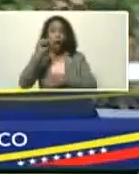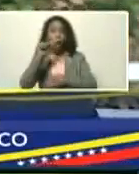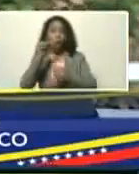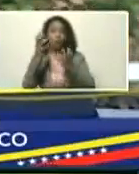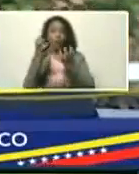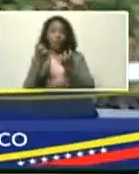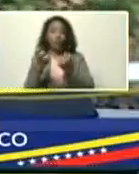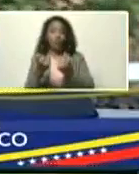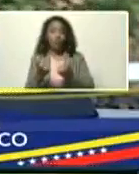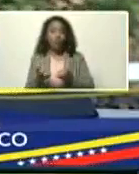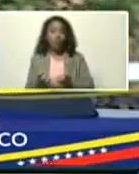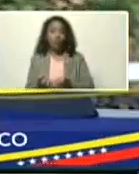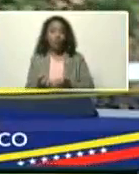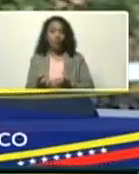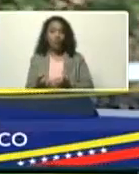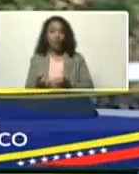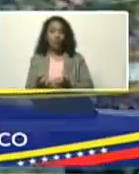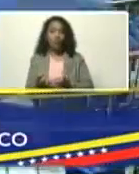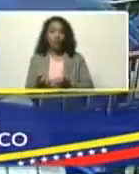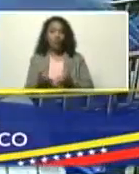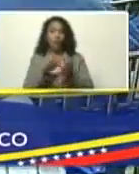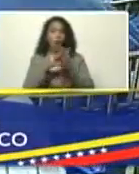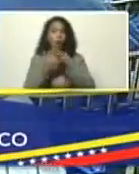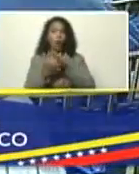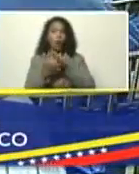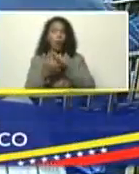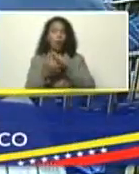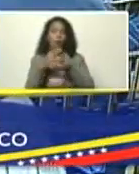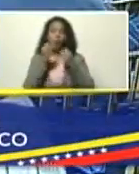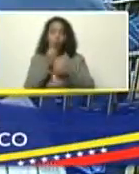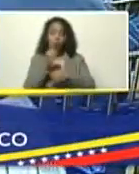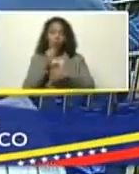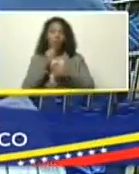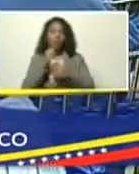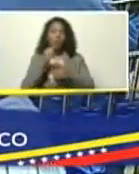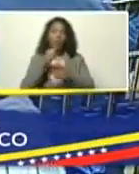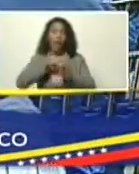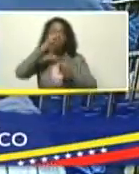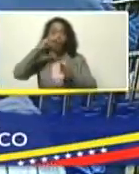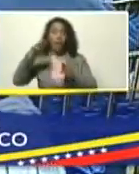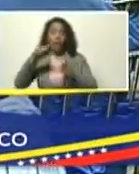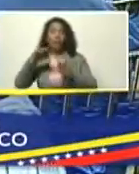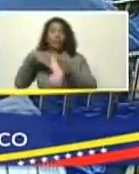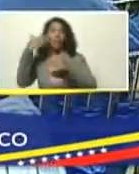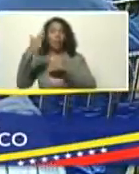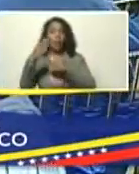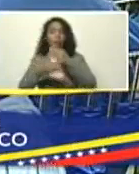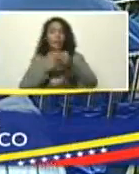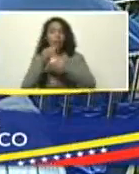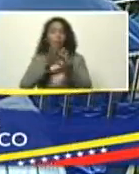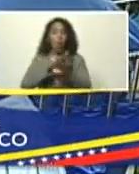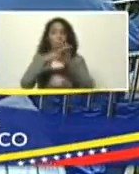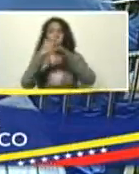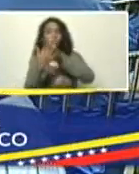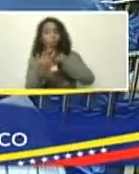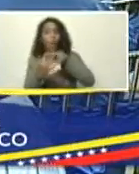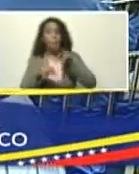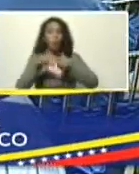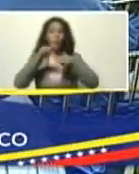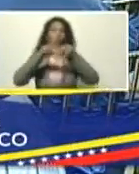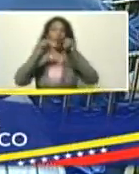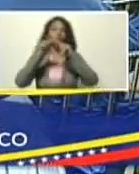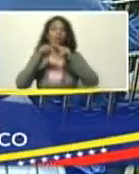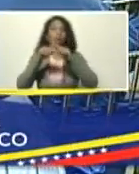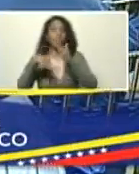escurrían de los barrios, bueno, de las montañas que después se conformaron en barrios. Todo eso fue desapareciendo,